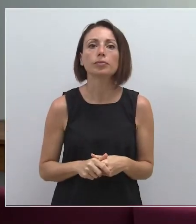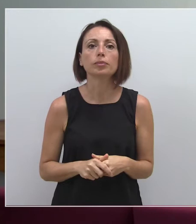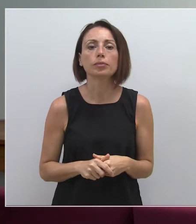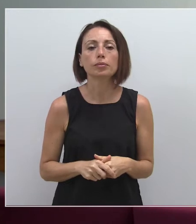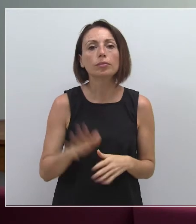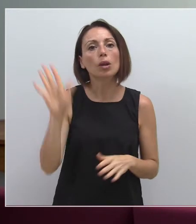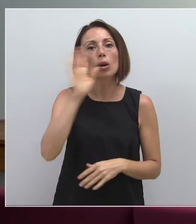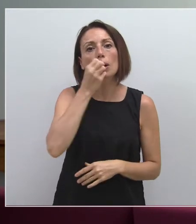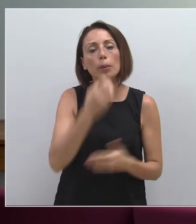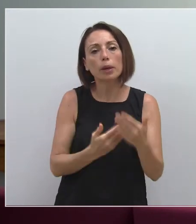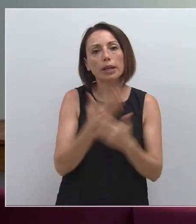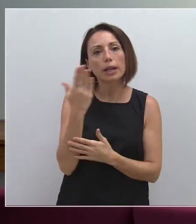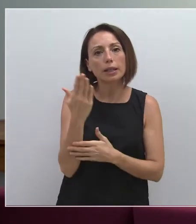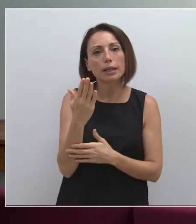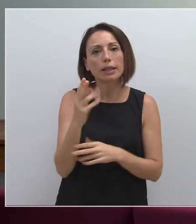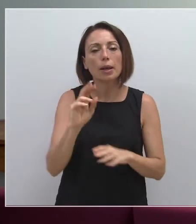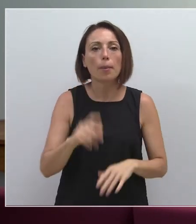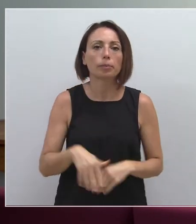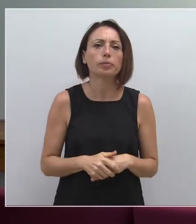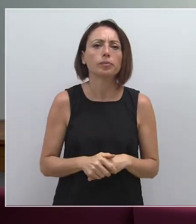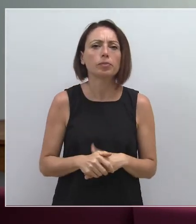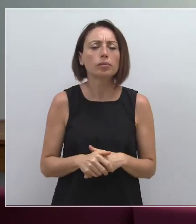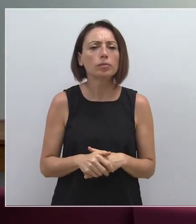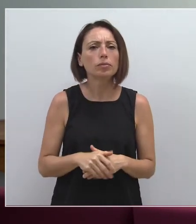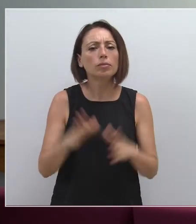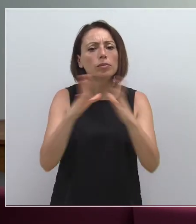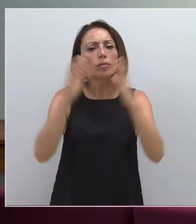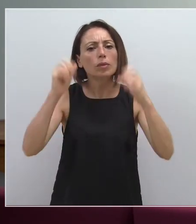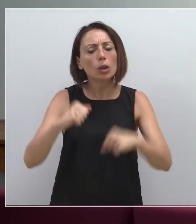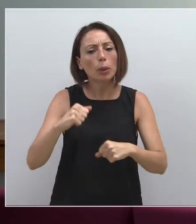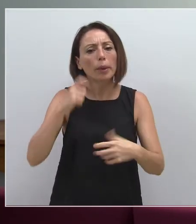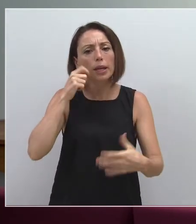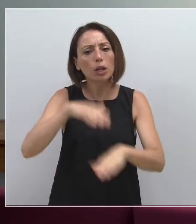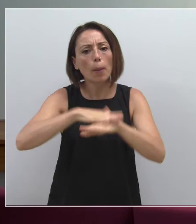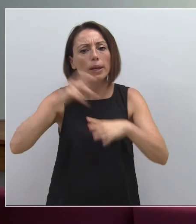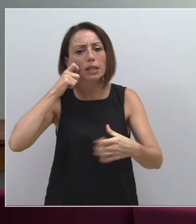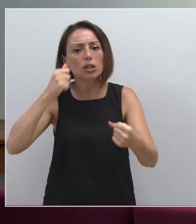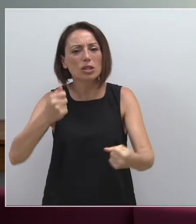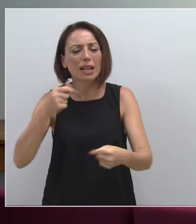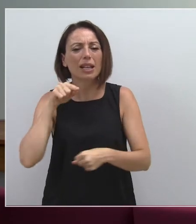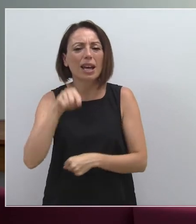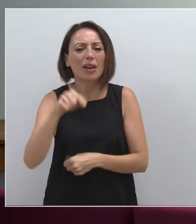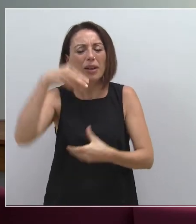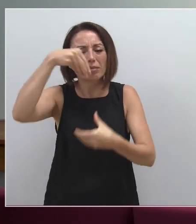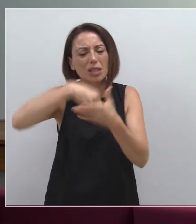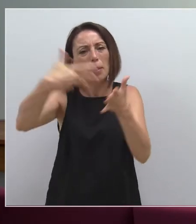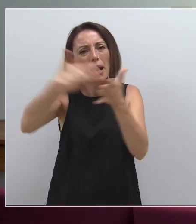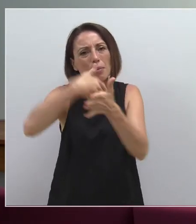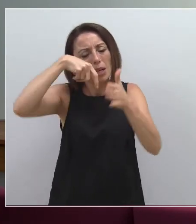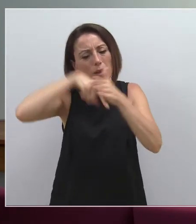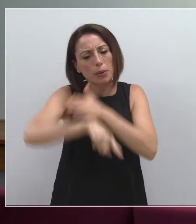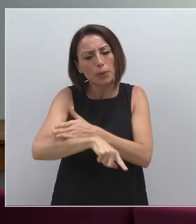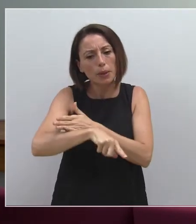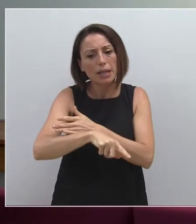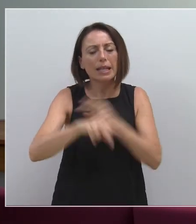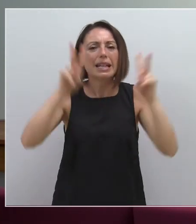¿Qué tal? Buenas tardes. Daniel Ortiz de Popular, Televisión. Quería preguntar sobre ese convenio con el Ministerio de Sanidad para saber un poco más con respecto a la aplicación para